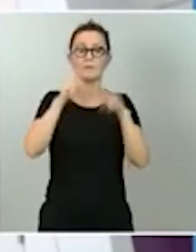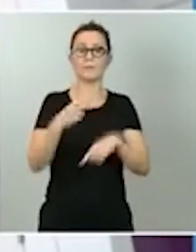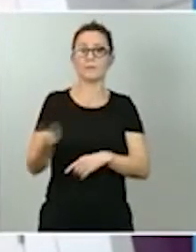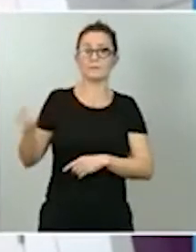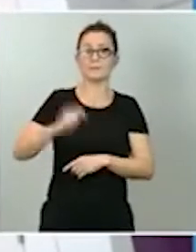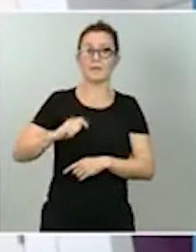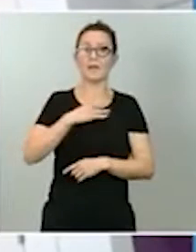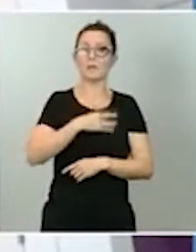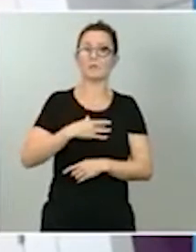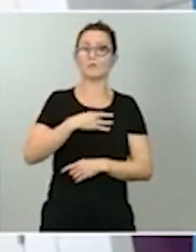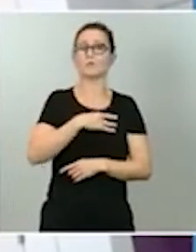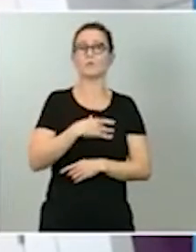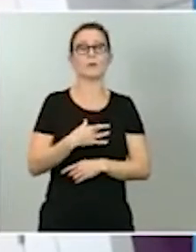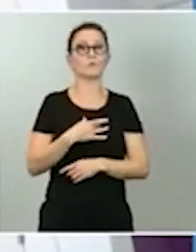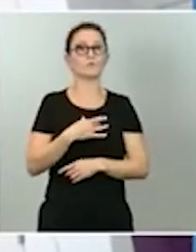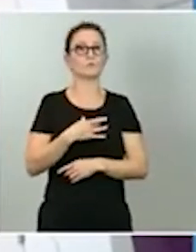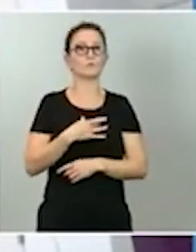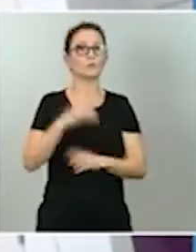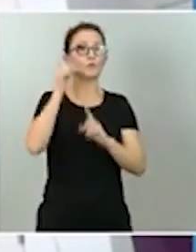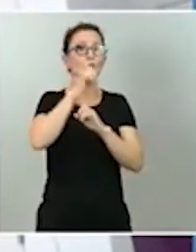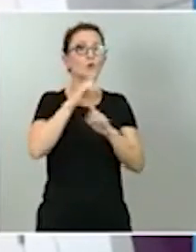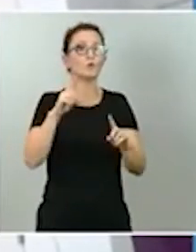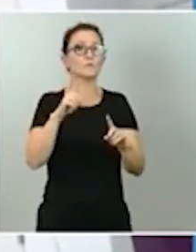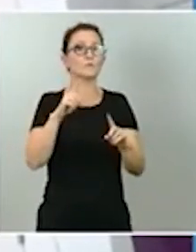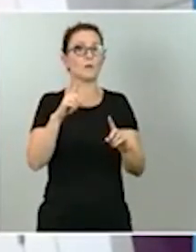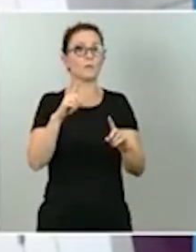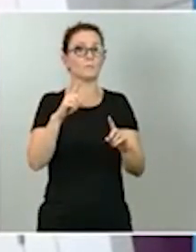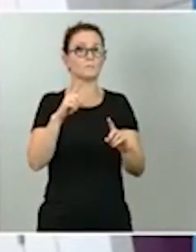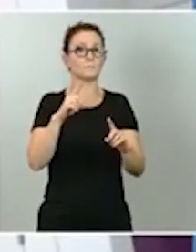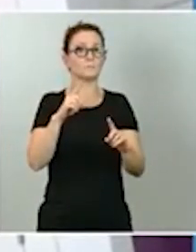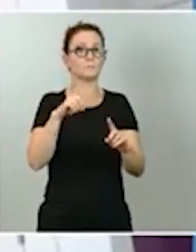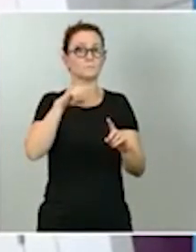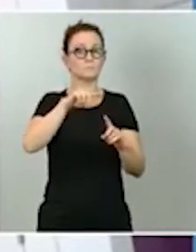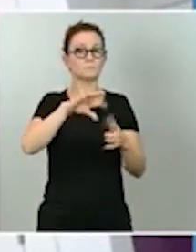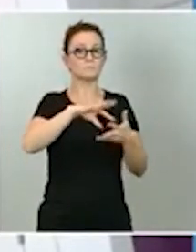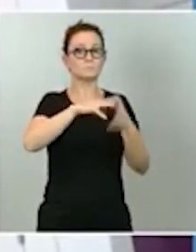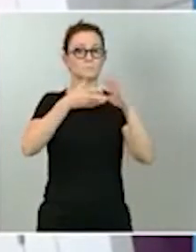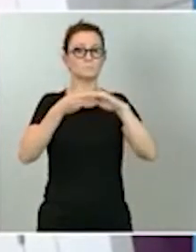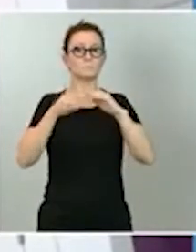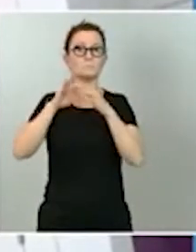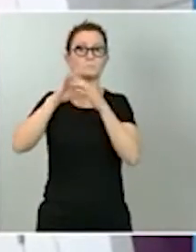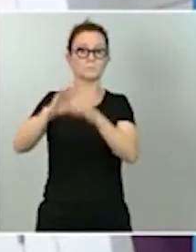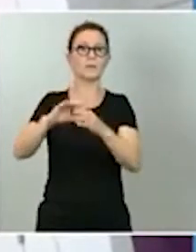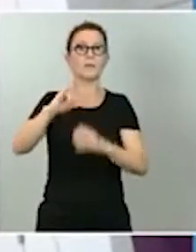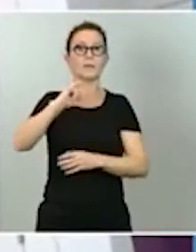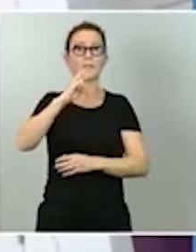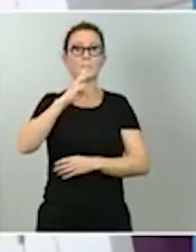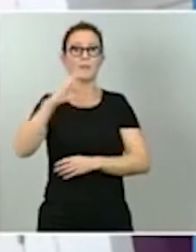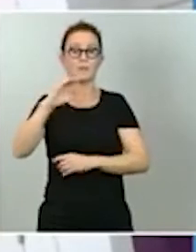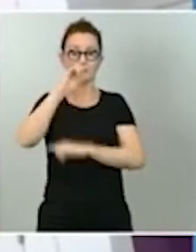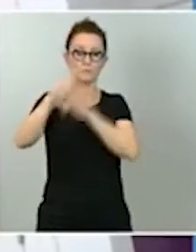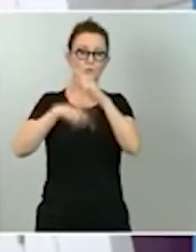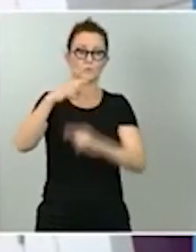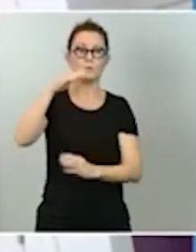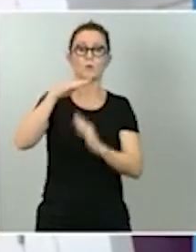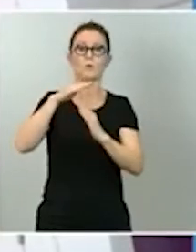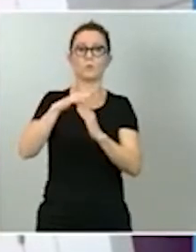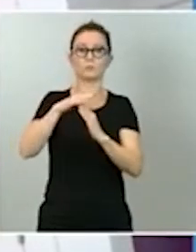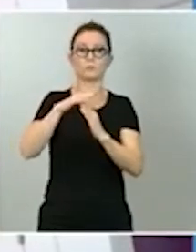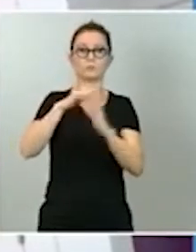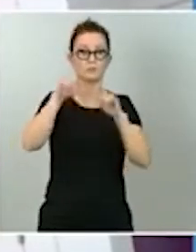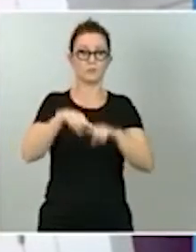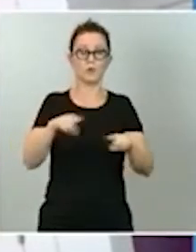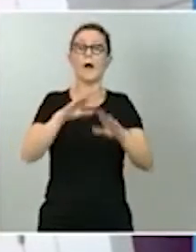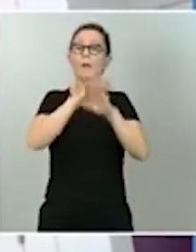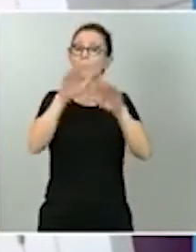este defractor encaja muy bien con que el IPC vaya a estar estancado el año que viene. Por último, quería saber